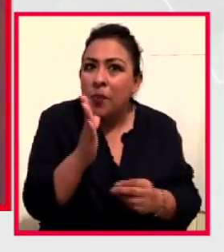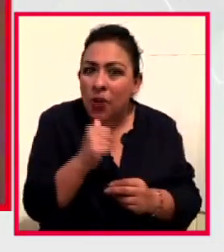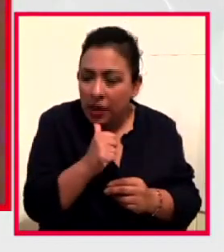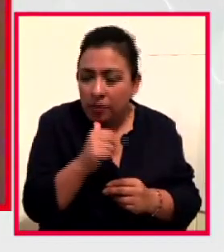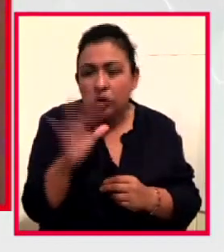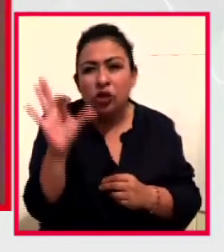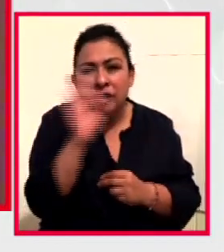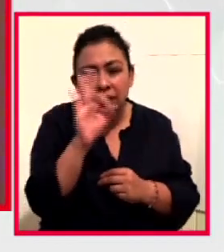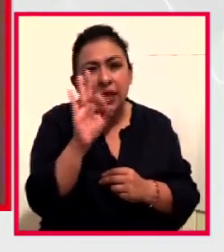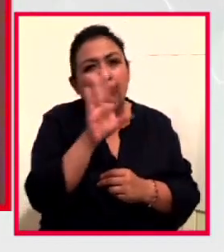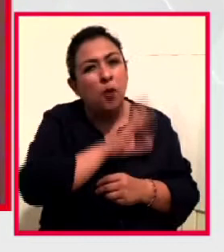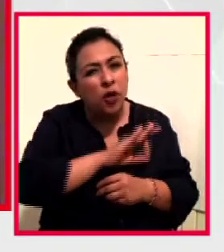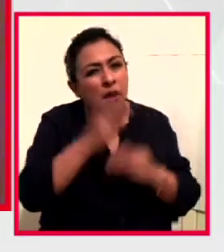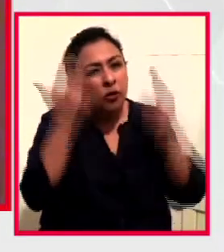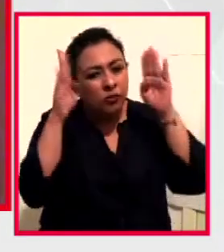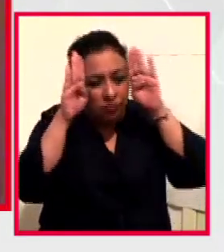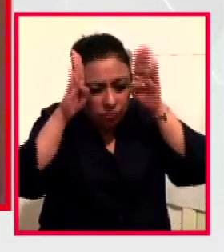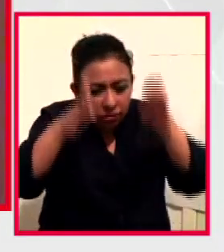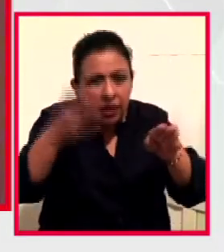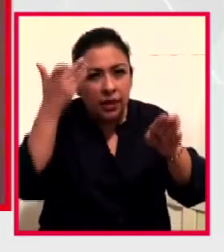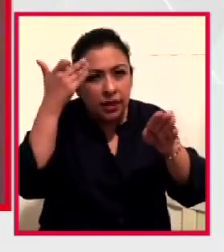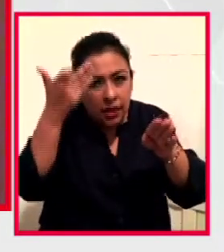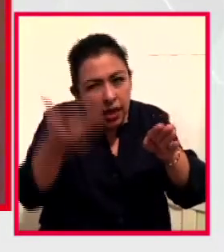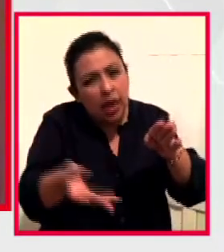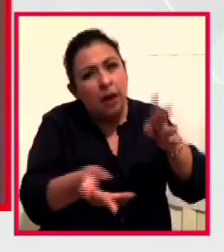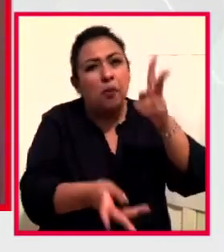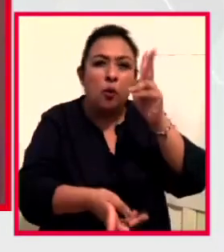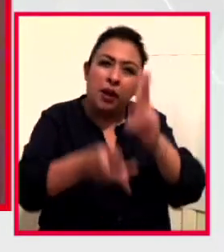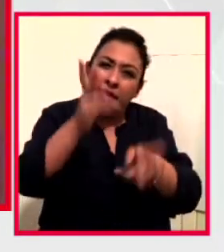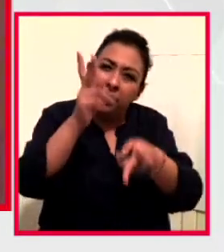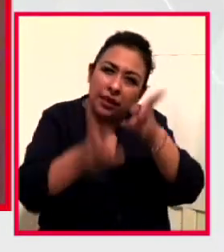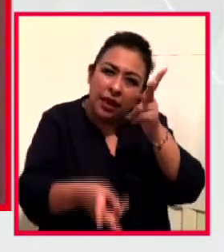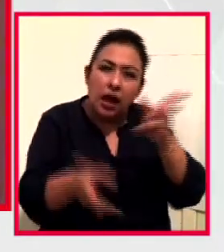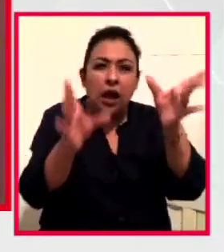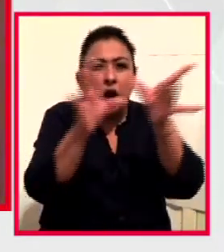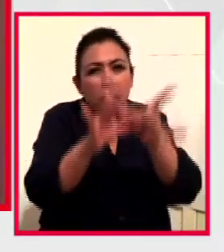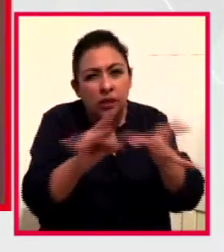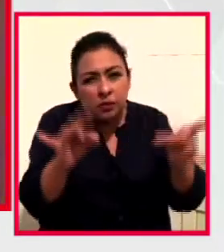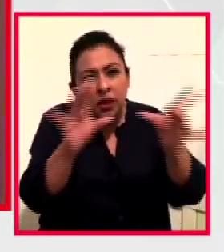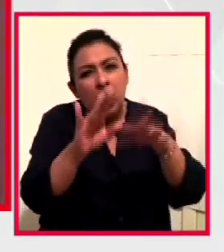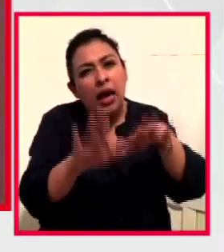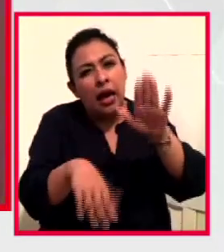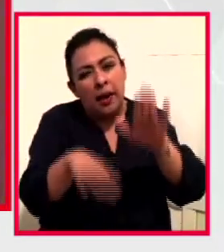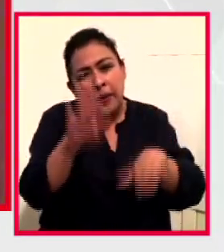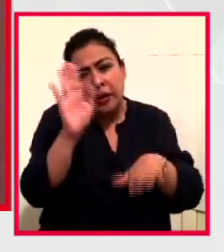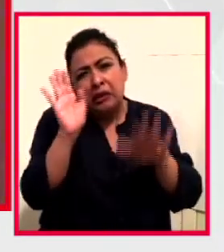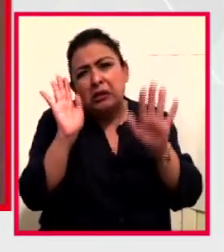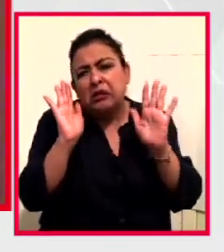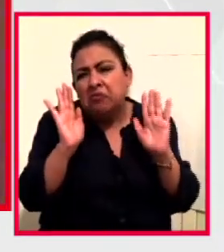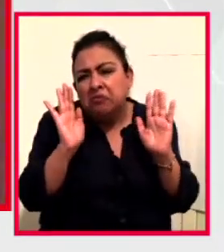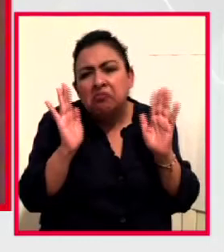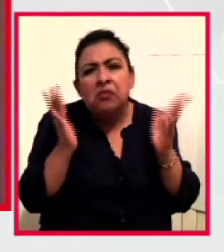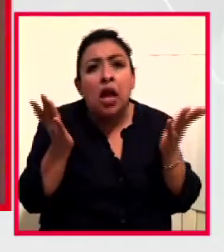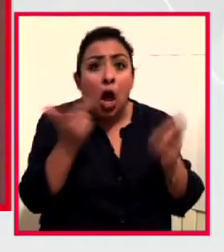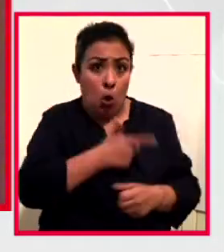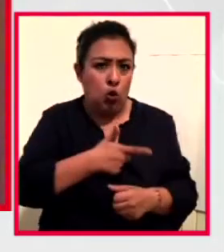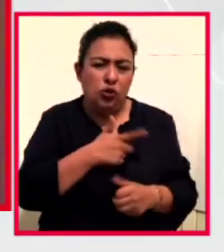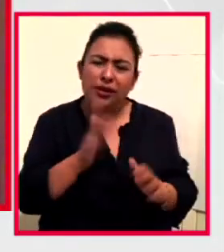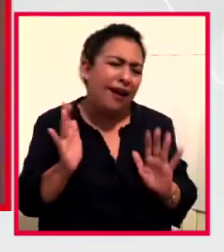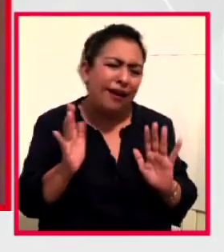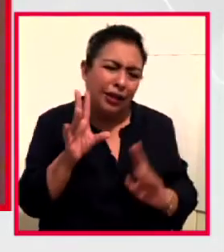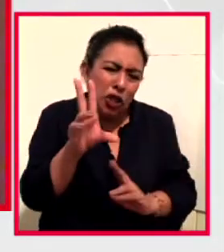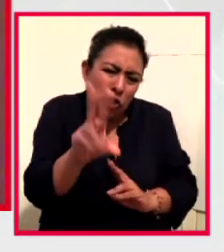dedicarle tiempo, conversarlo, hablarlo de vez en cuando, no es que nos guste, pero